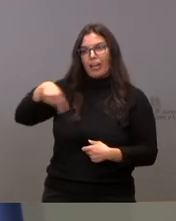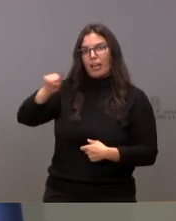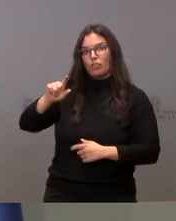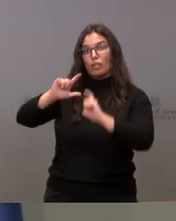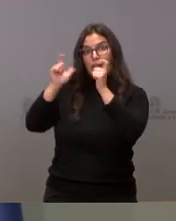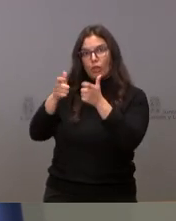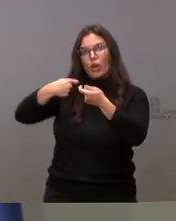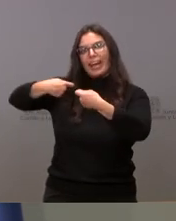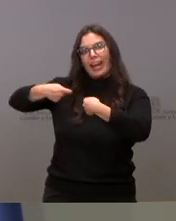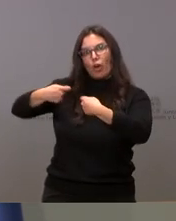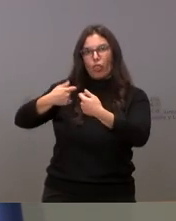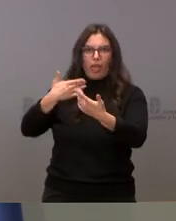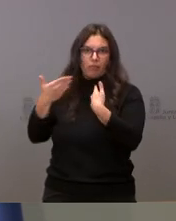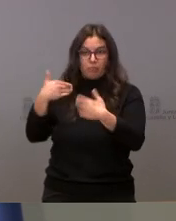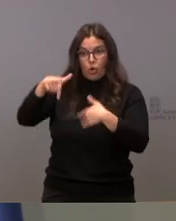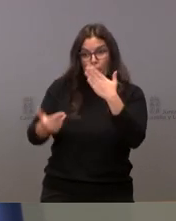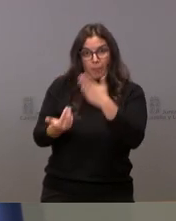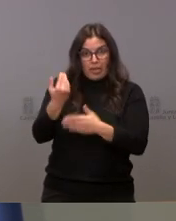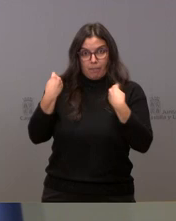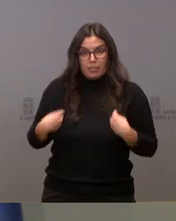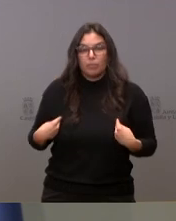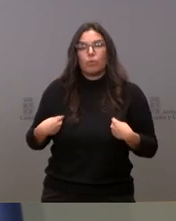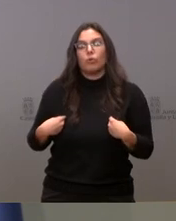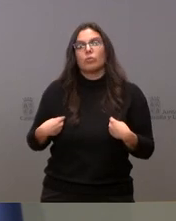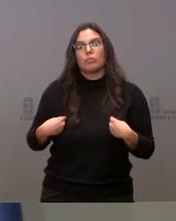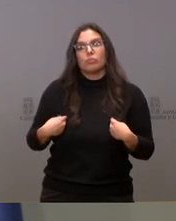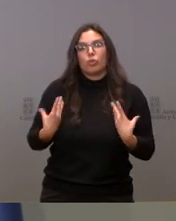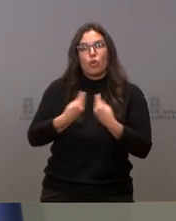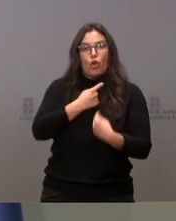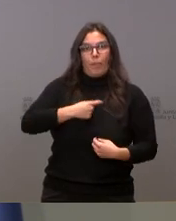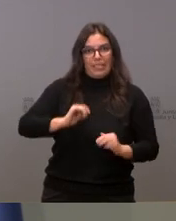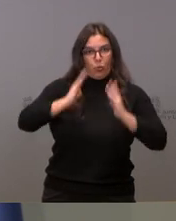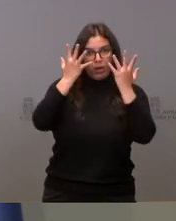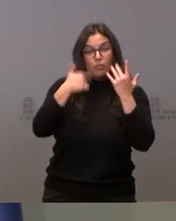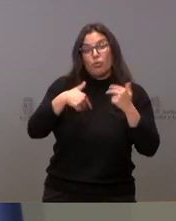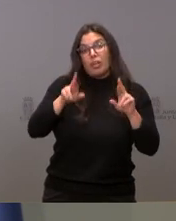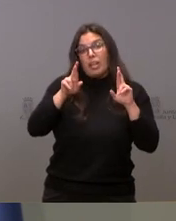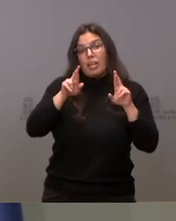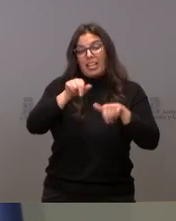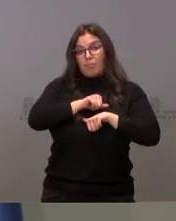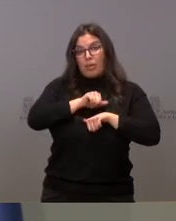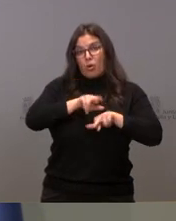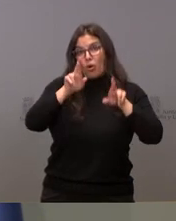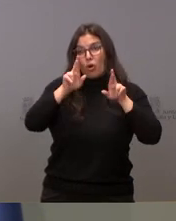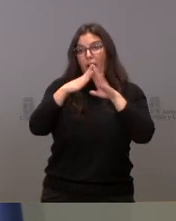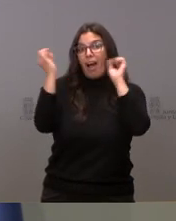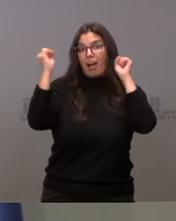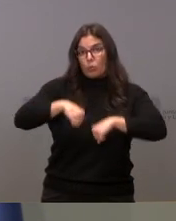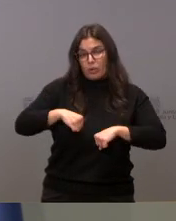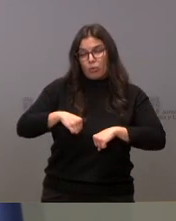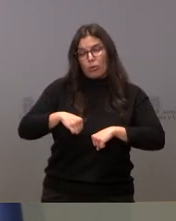reunido esta misma mañana con el comité de huelga, y yo lo que espero es que se llegue a un acuerdo